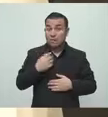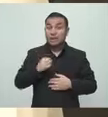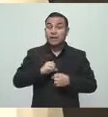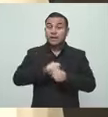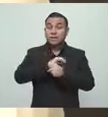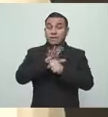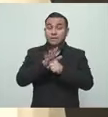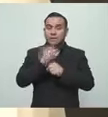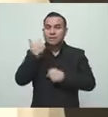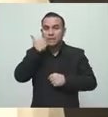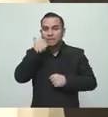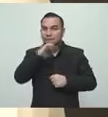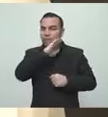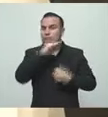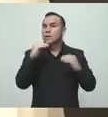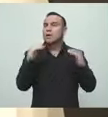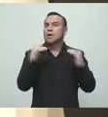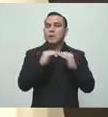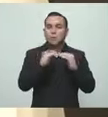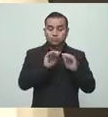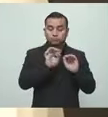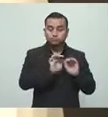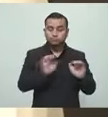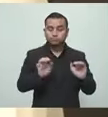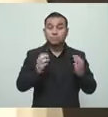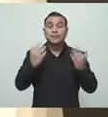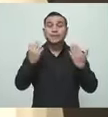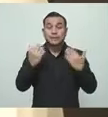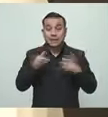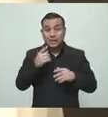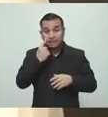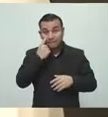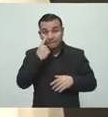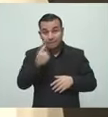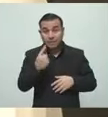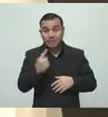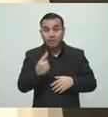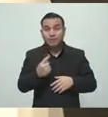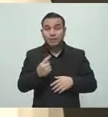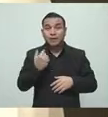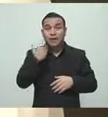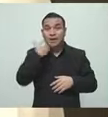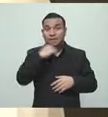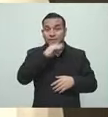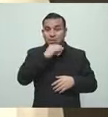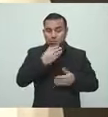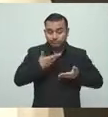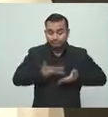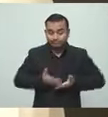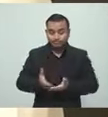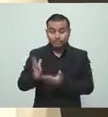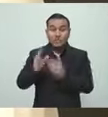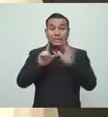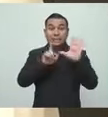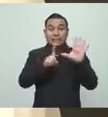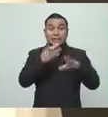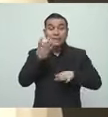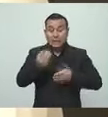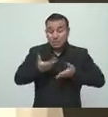afecta a niños. Hemos tenido niños afectados de recién nacidos, de seis días de vida.